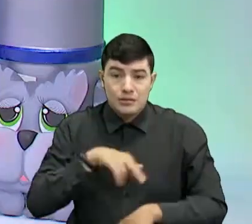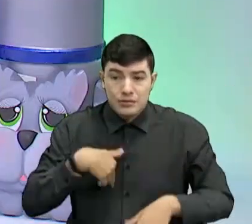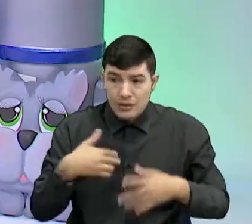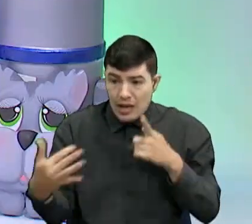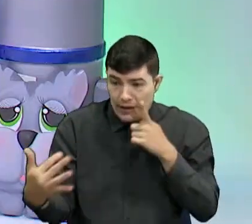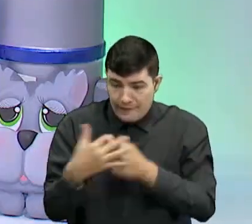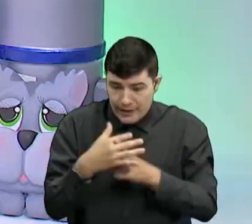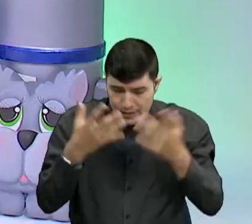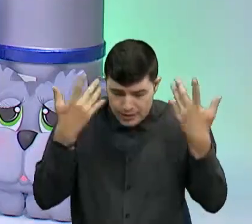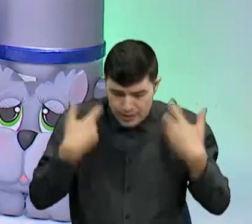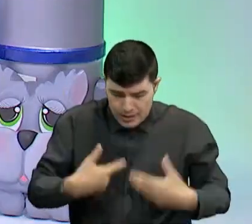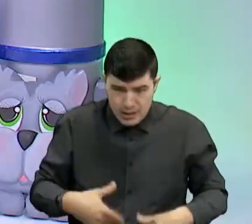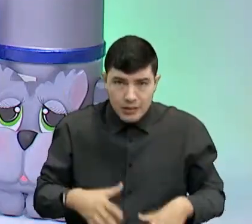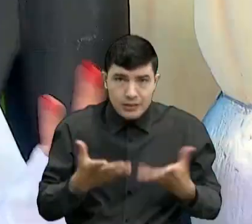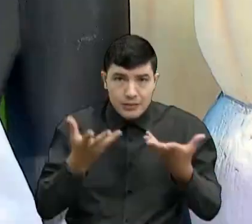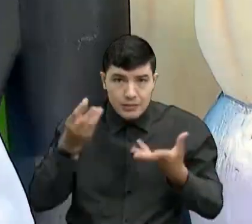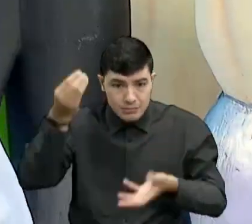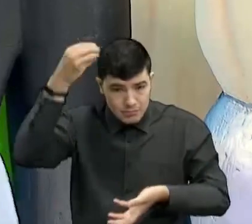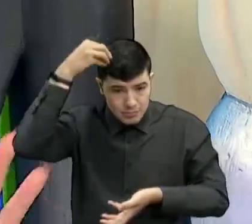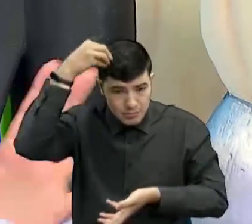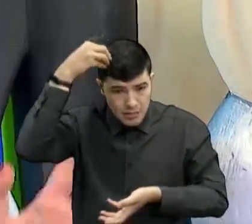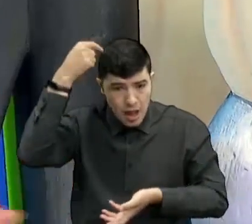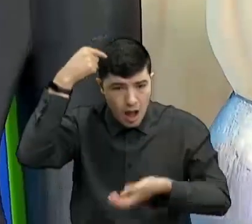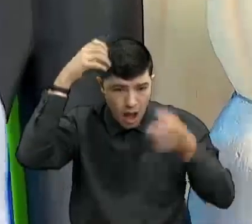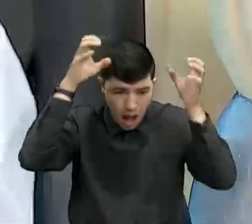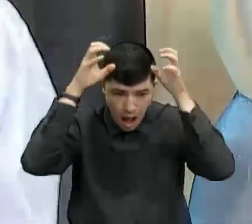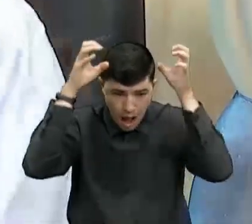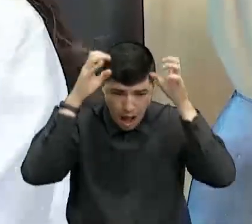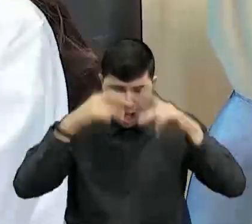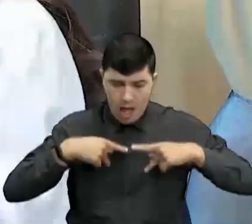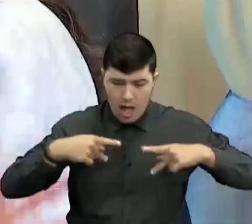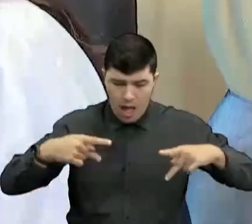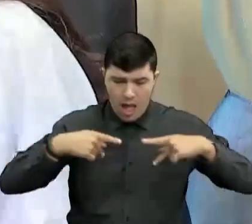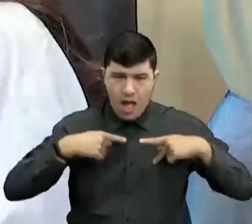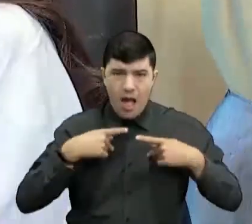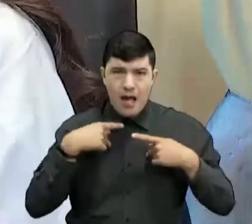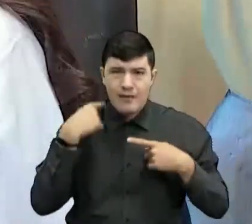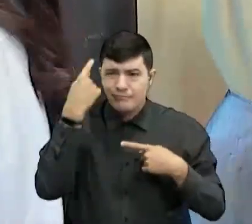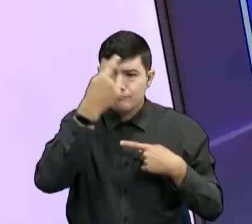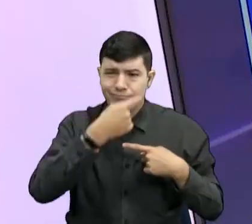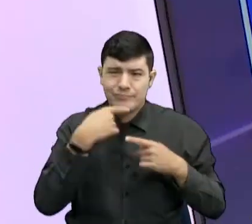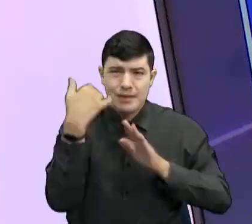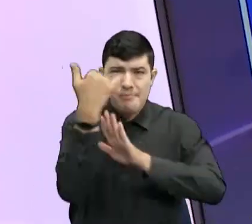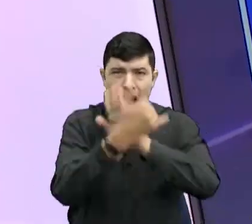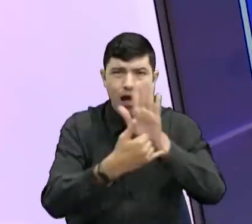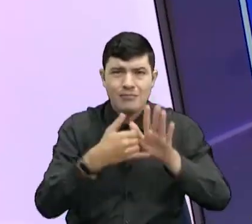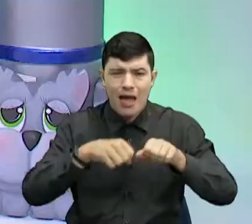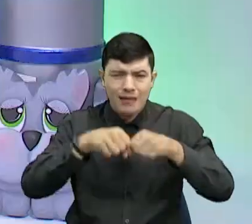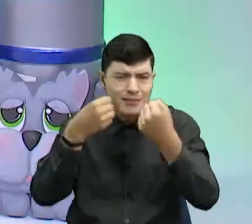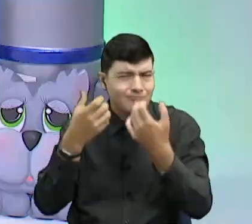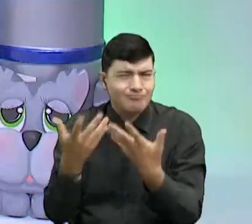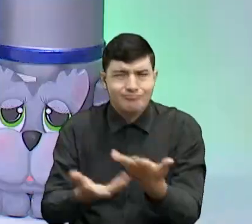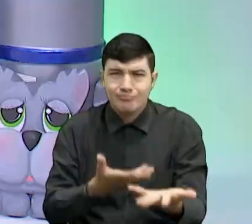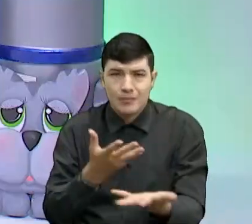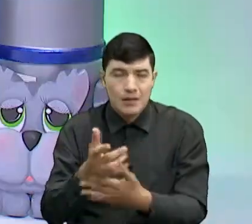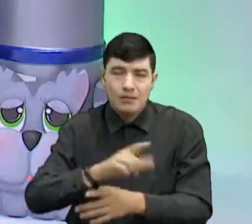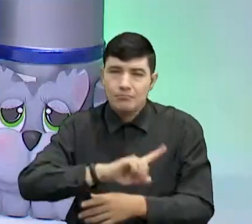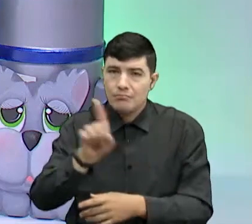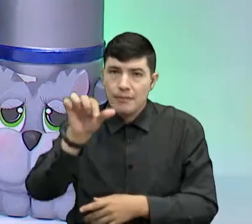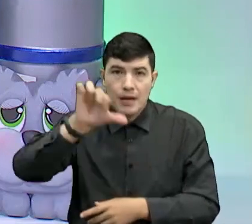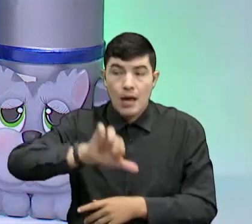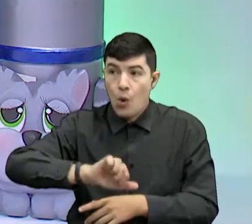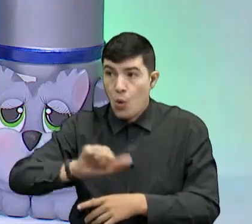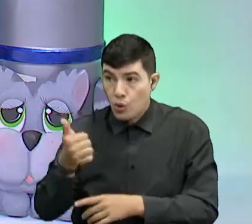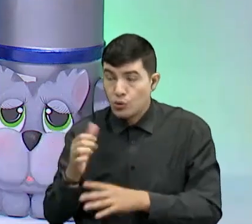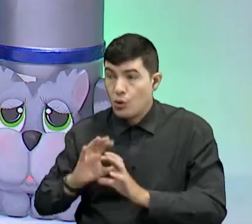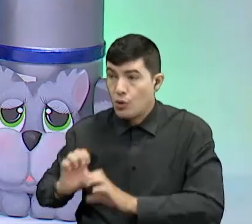pues, el cuerpo tanto internamente como externamente? No, qué cosa tan fea. Eso no está bien. Exacto, muy bien. Vamos a ver qué otros órganos tenemos por